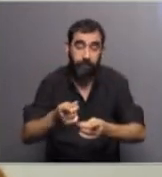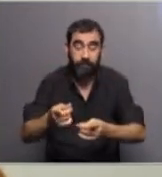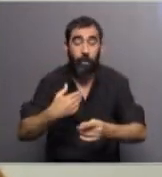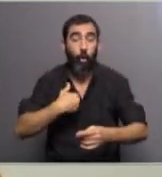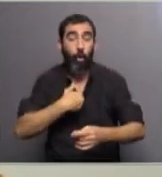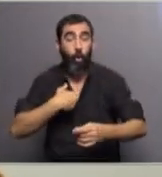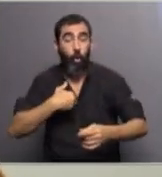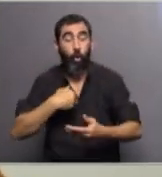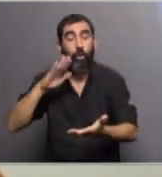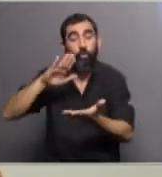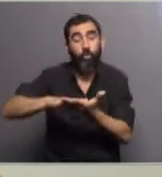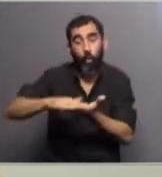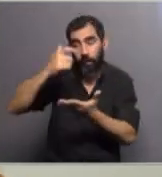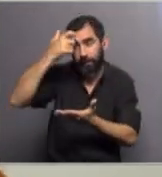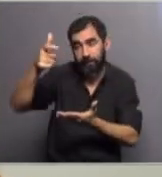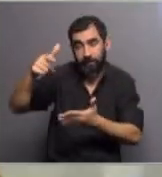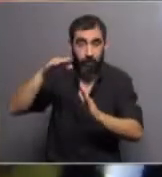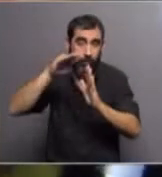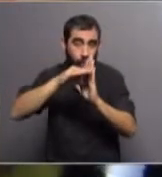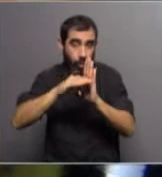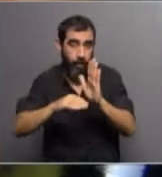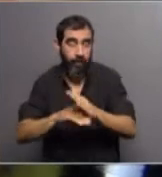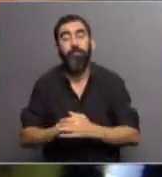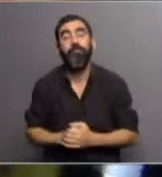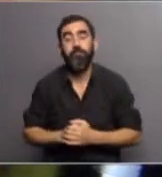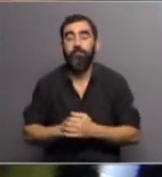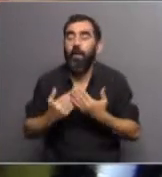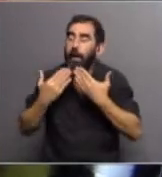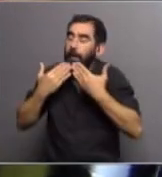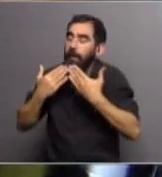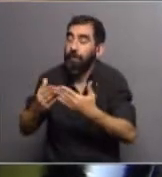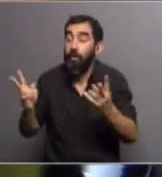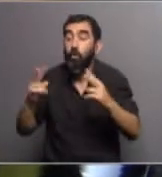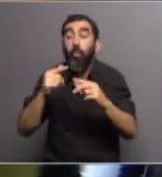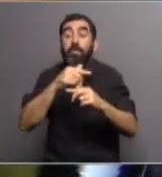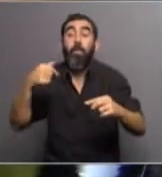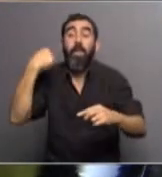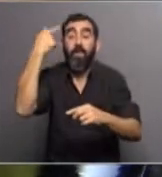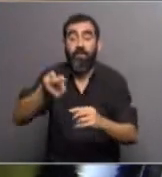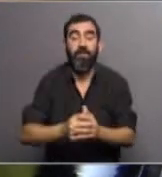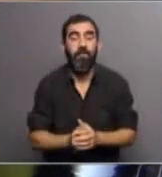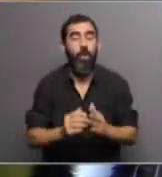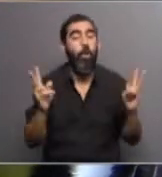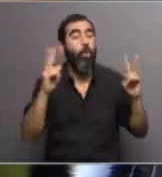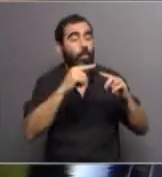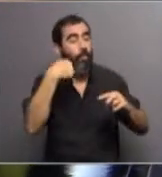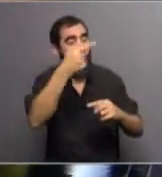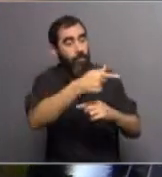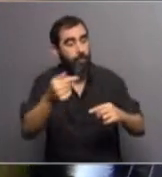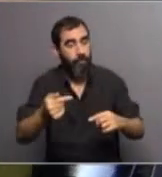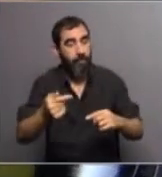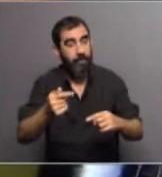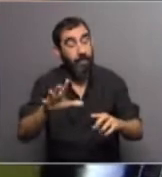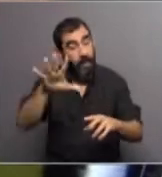rol de sobreciencia y el interés, ¿no? Exactamente, Daniela, muchas gracias, nos vemos la semana que viene. Nos vemos la semana que viene, déjame